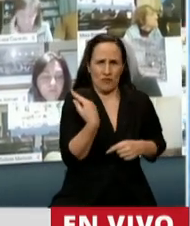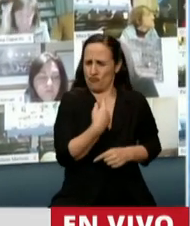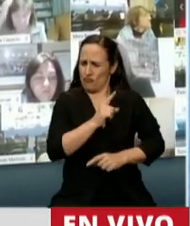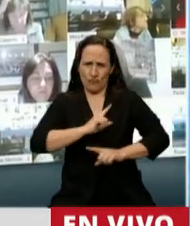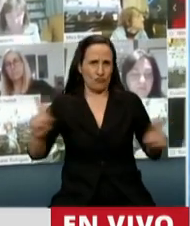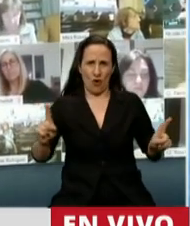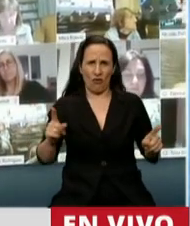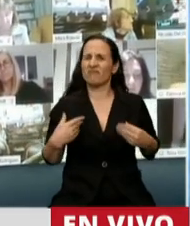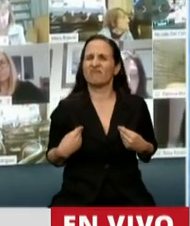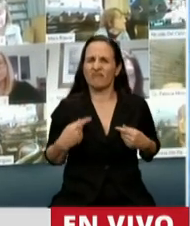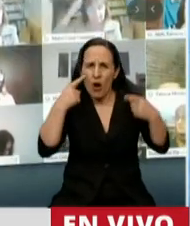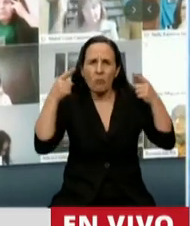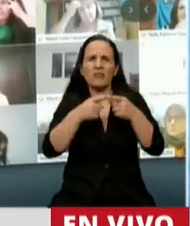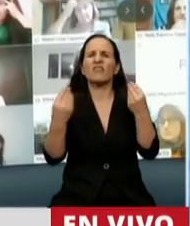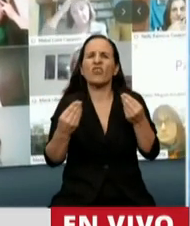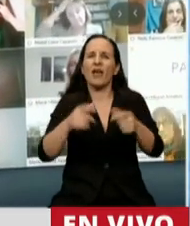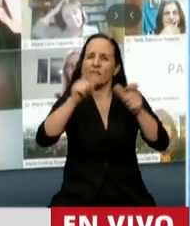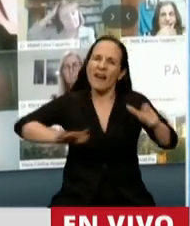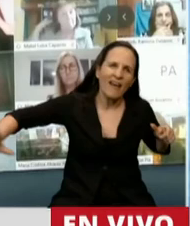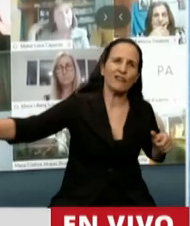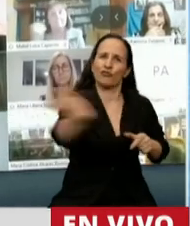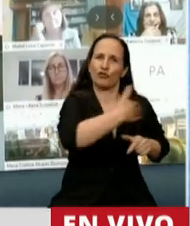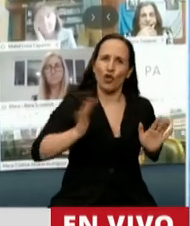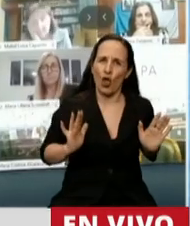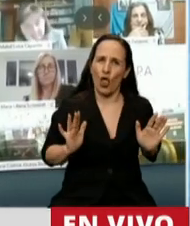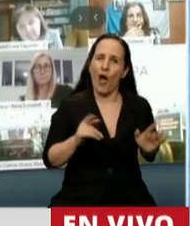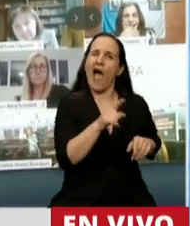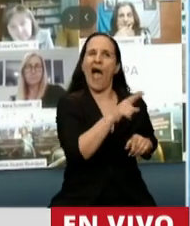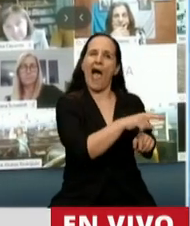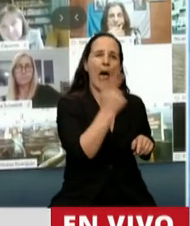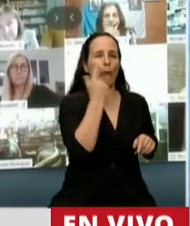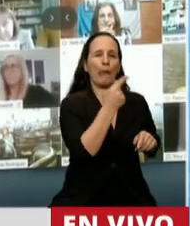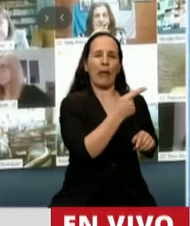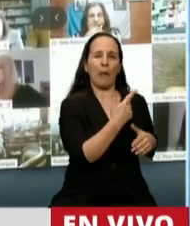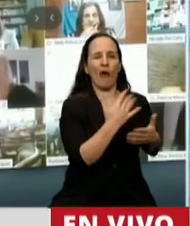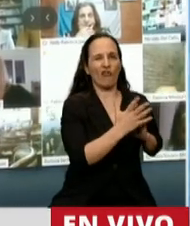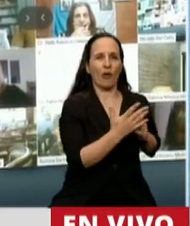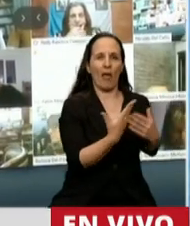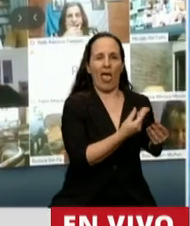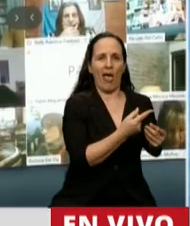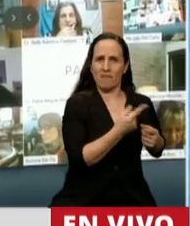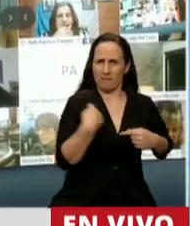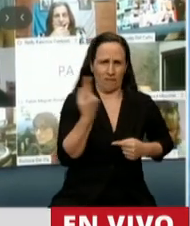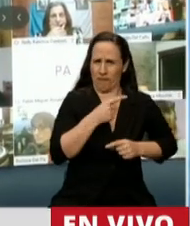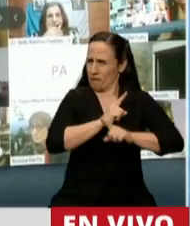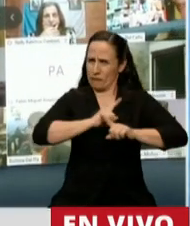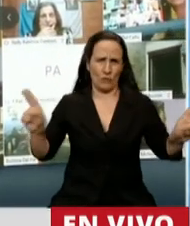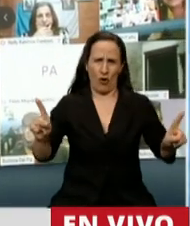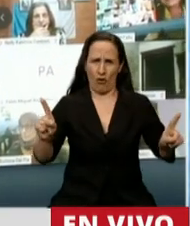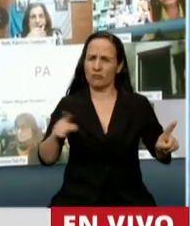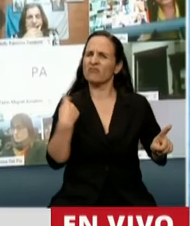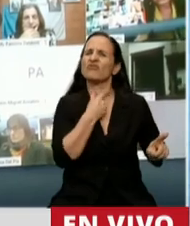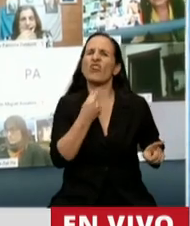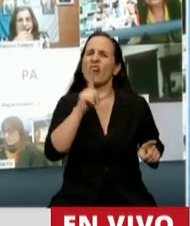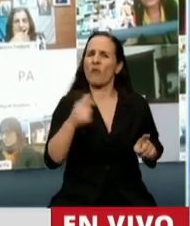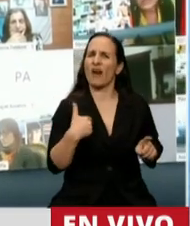gobernar para algunos vivos, para un puñado de privilegiados. Nosotros vinimos a gobernar para volver a poner a la Argentina